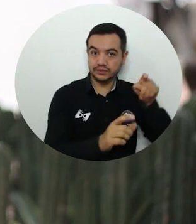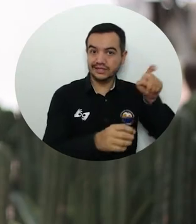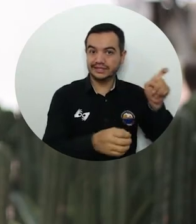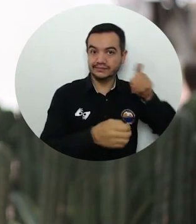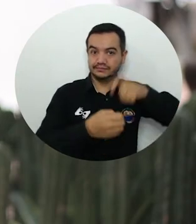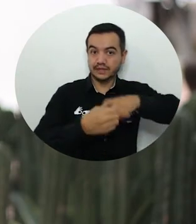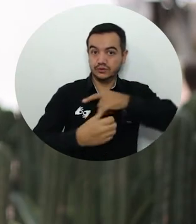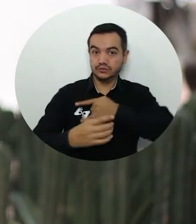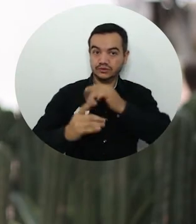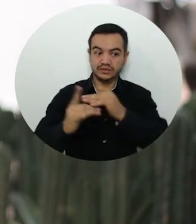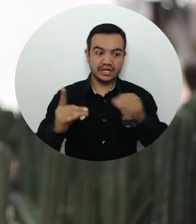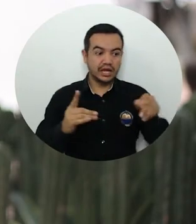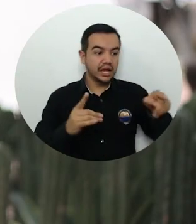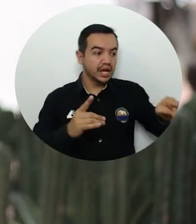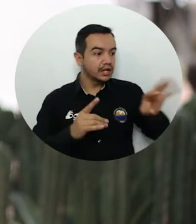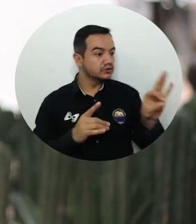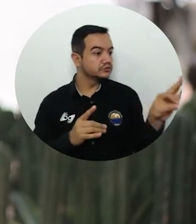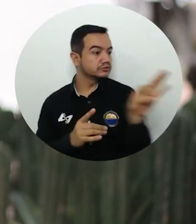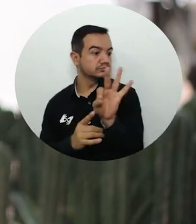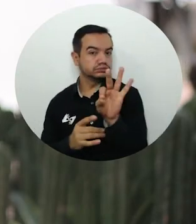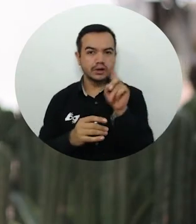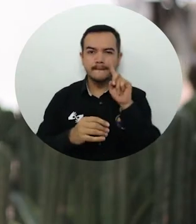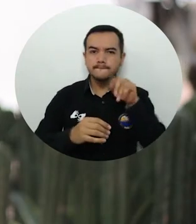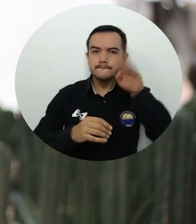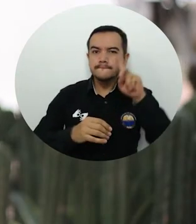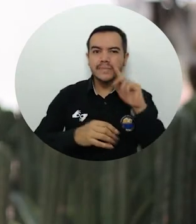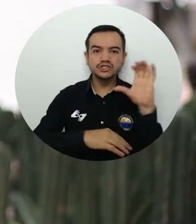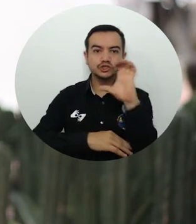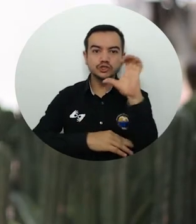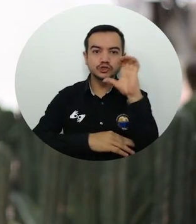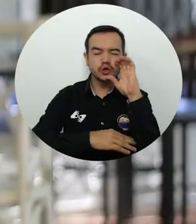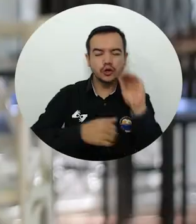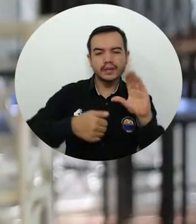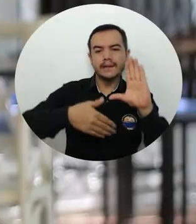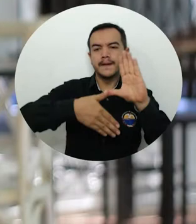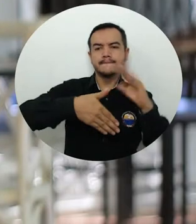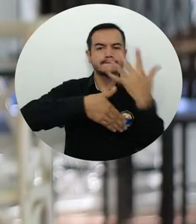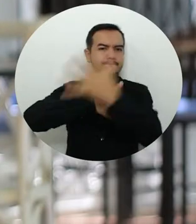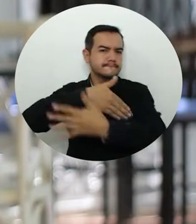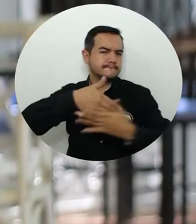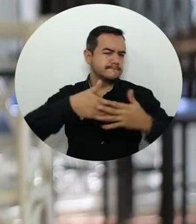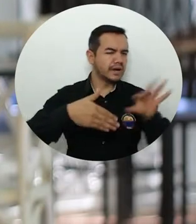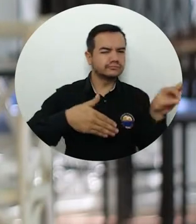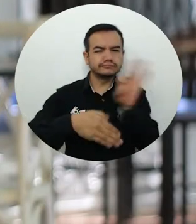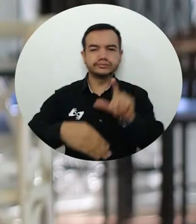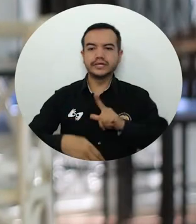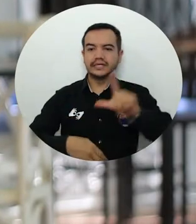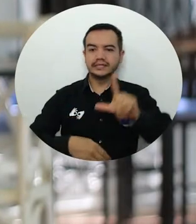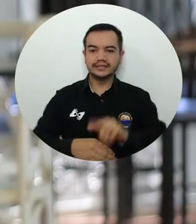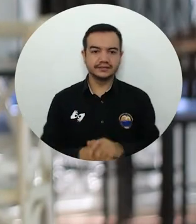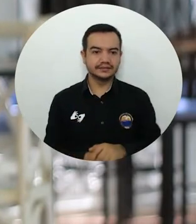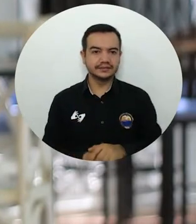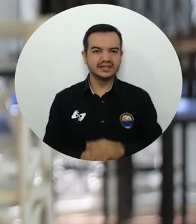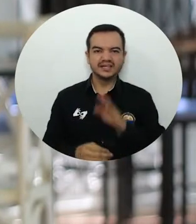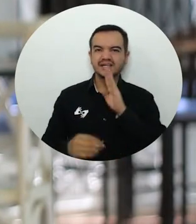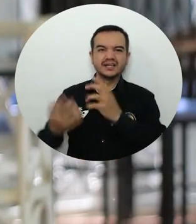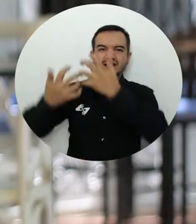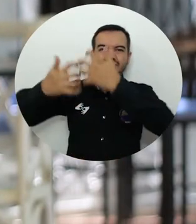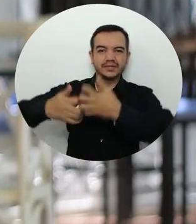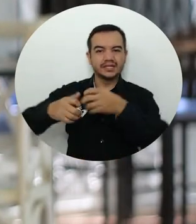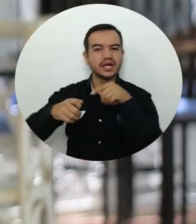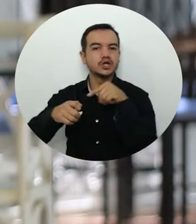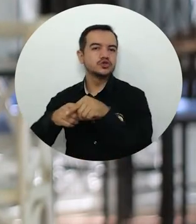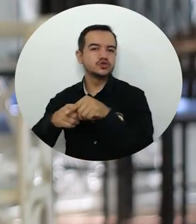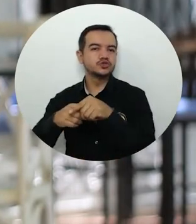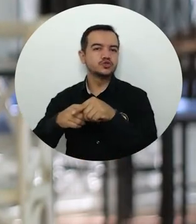reconocido como uno de los colombianos más influyentes de América Latina. La distinción a Jaime Abella Álvarez fue realizada por la